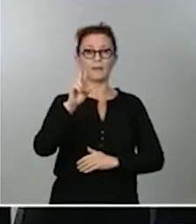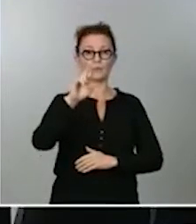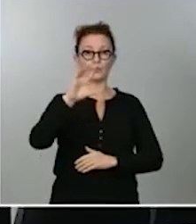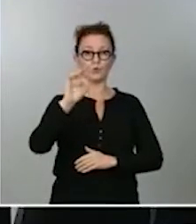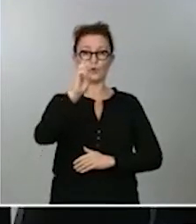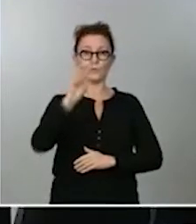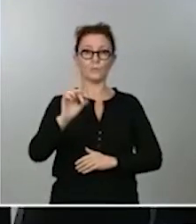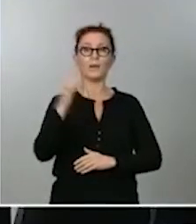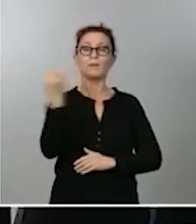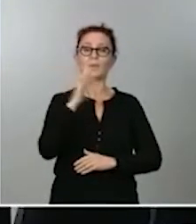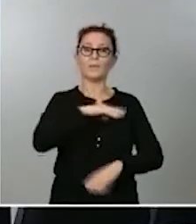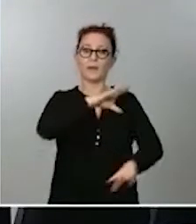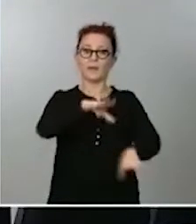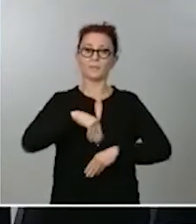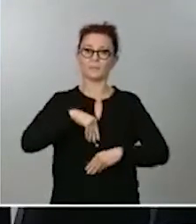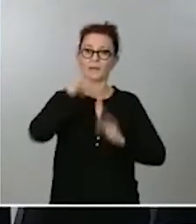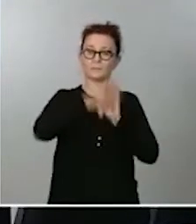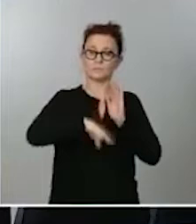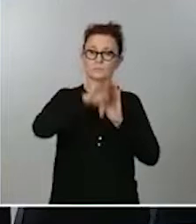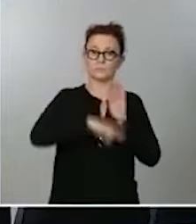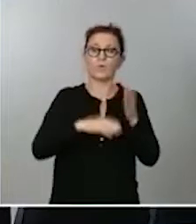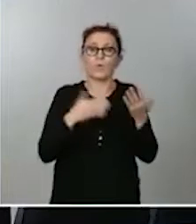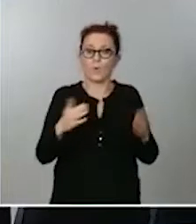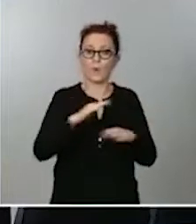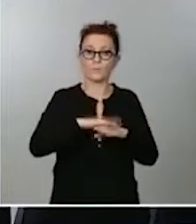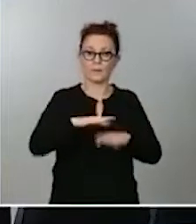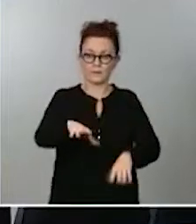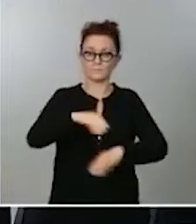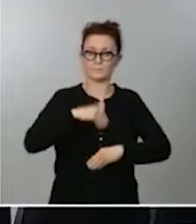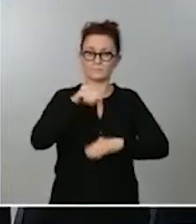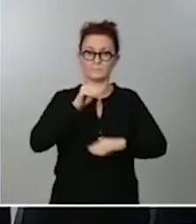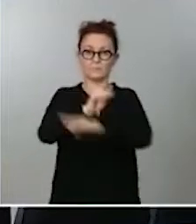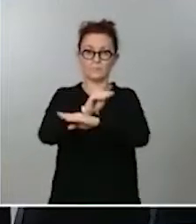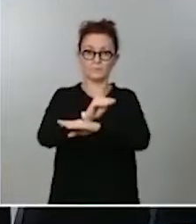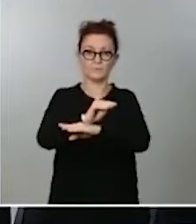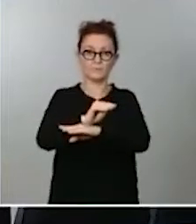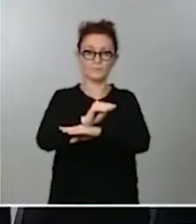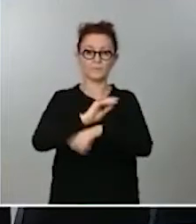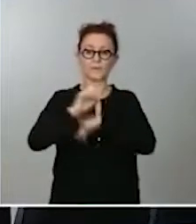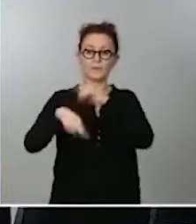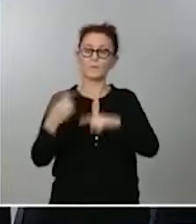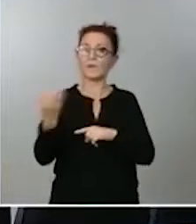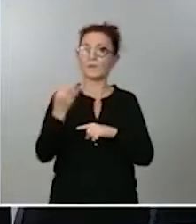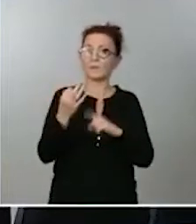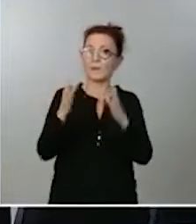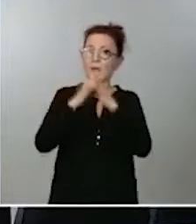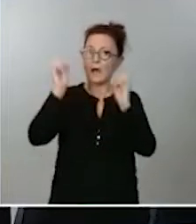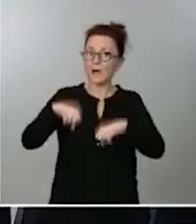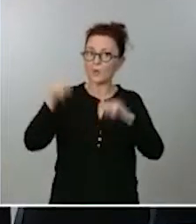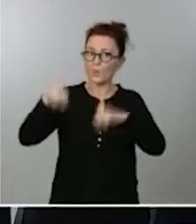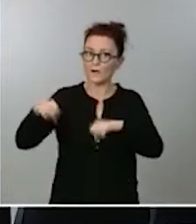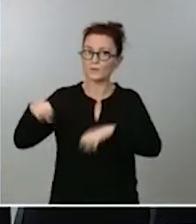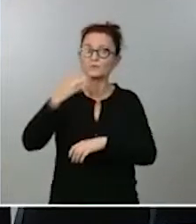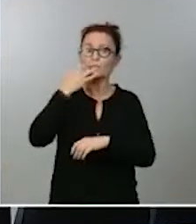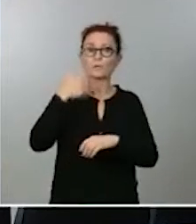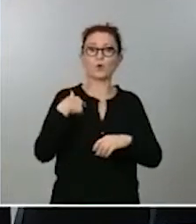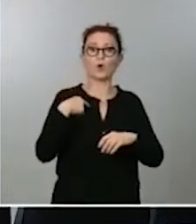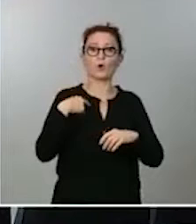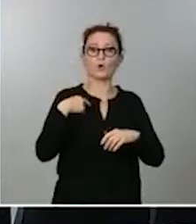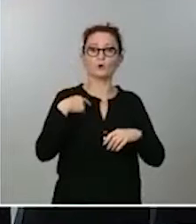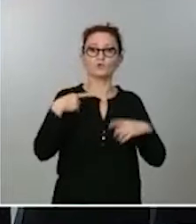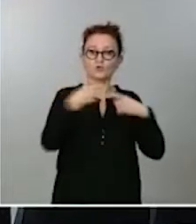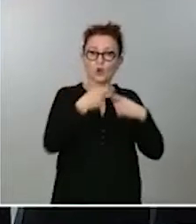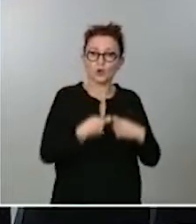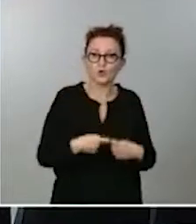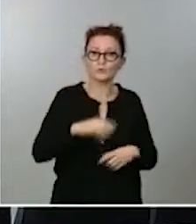la SEPI? Pues, según nos explicaban, había que ir a una serie de acuerdos, como un acuerdo de socios y demás para la gestión y que el